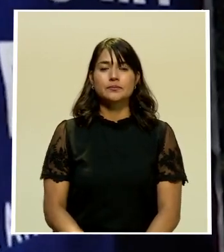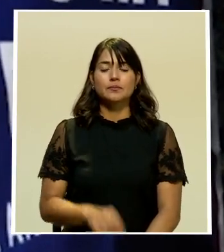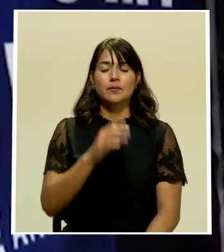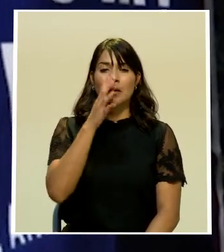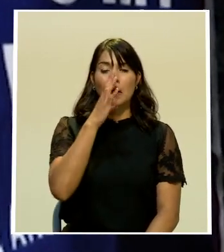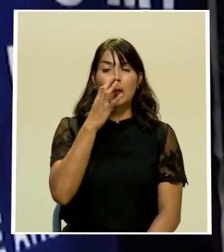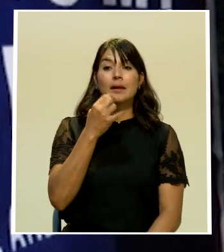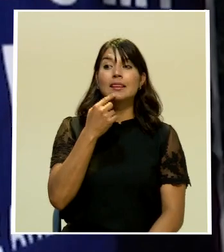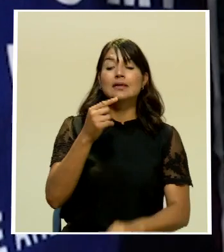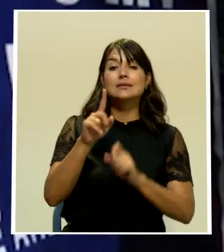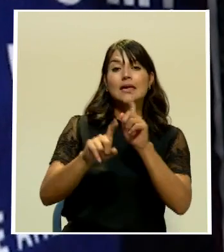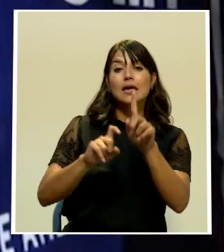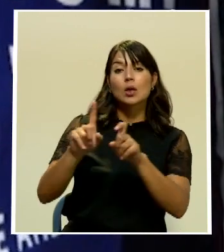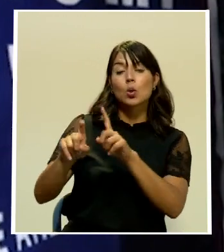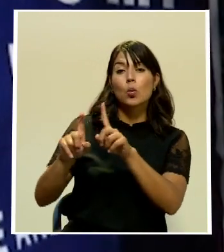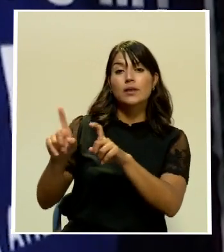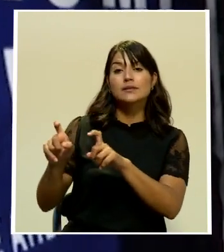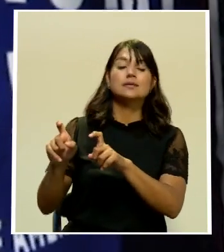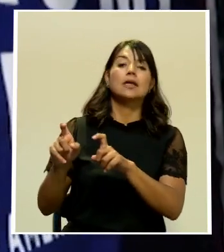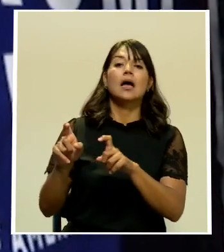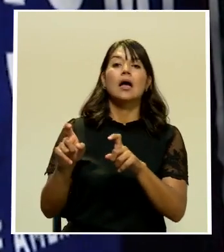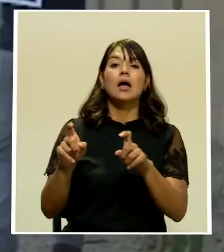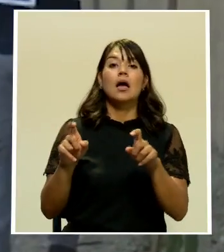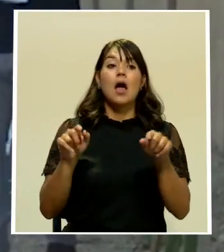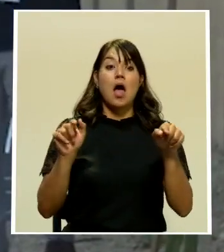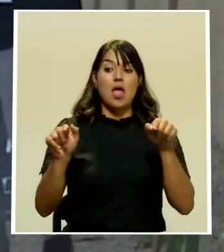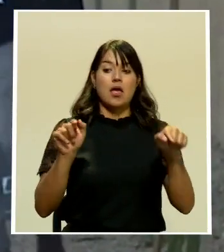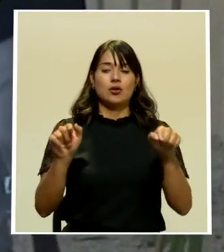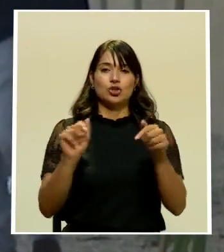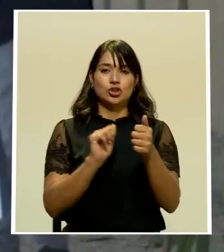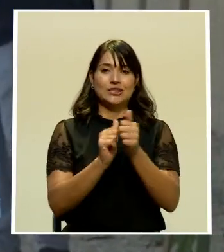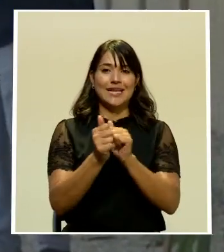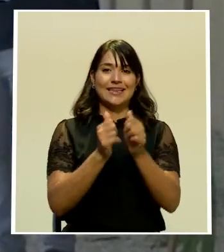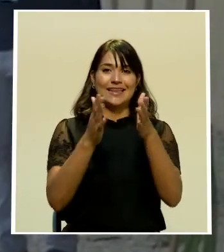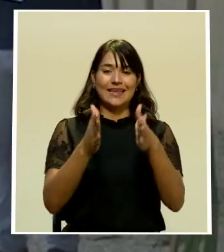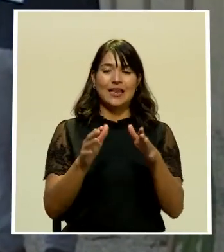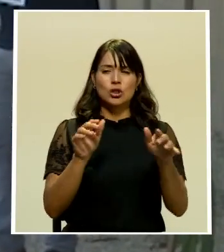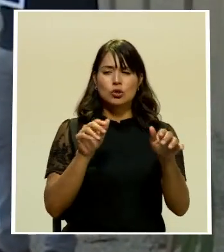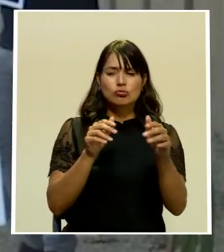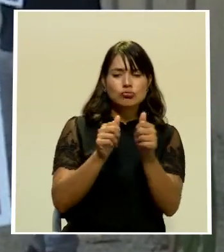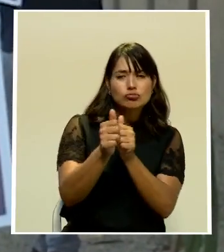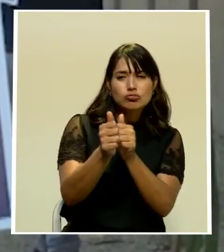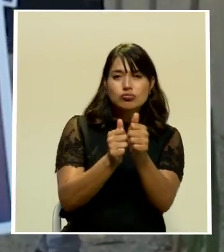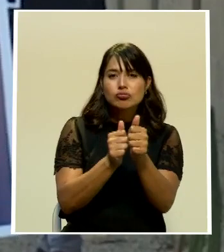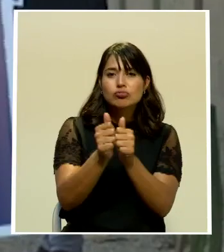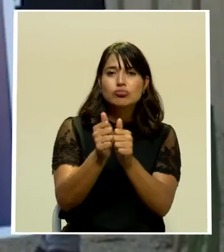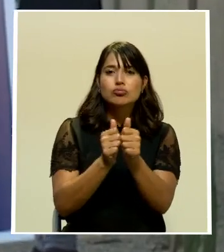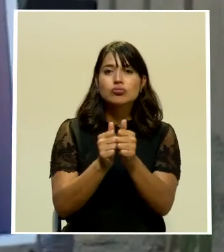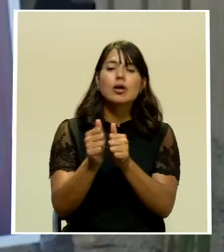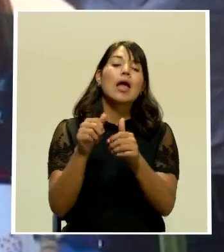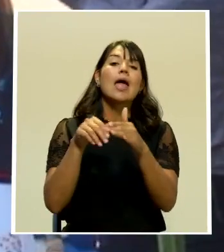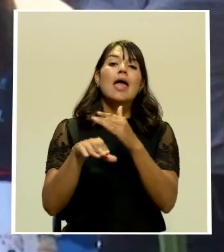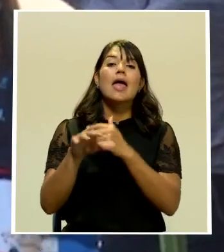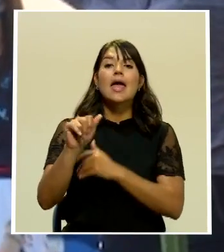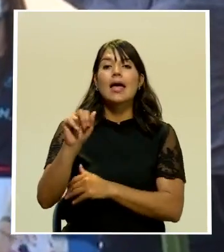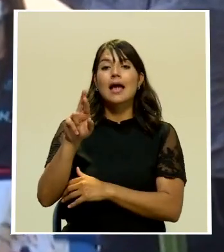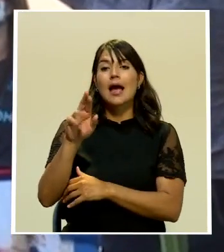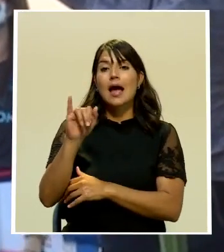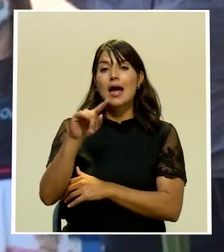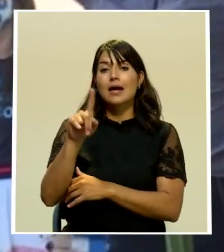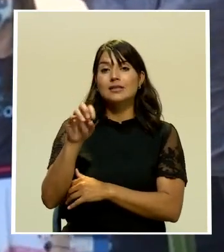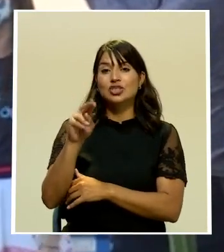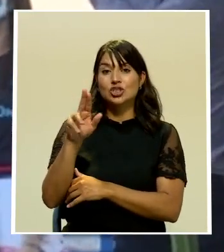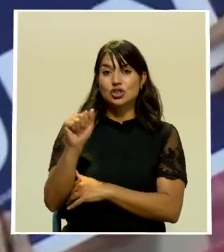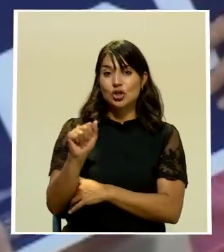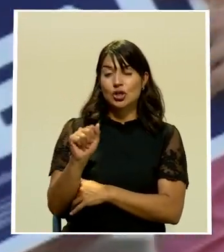según las encuestas Biden y Trump están cabeza a cabeza en Arizona que no ha votado a ningún demócrata a la presidencia desde que Bill Clinton